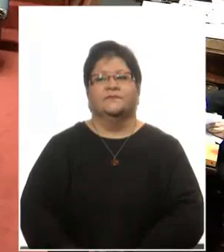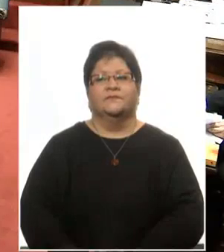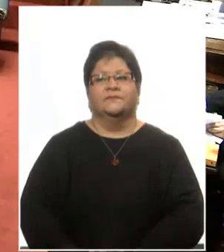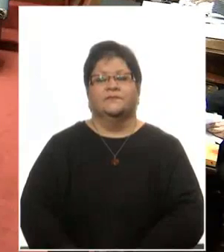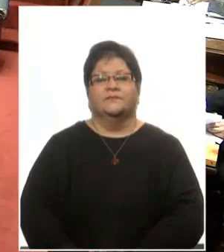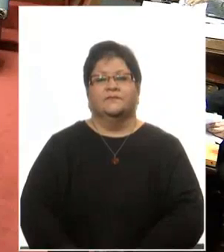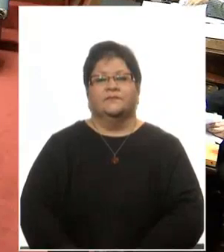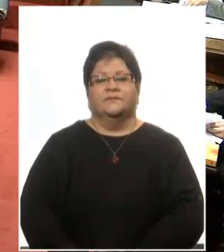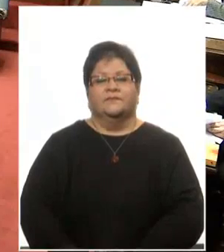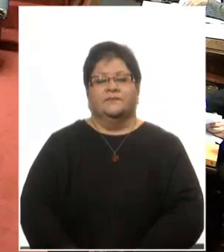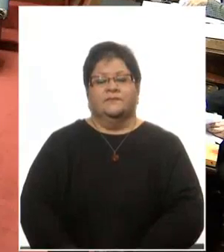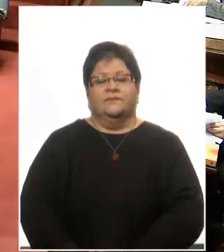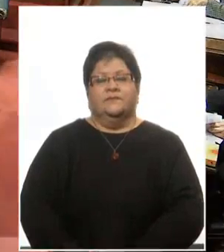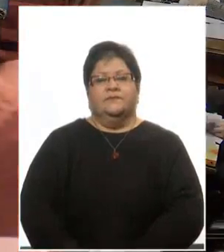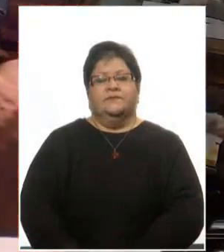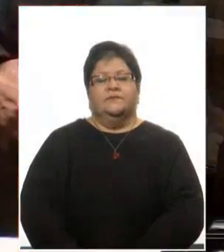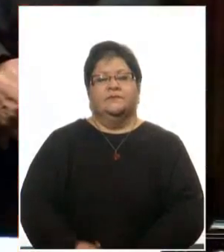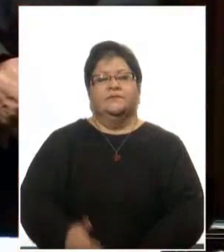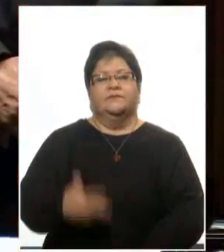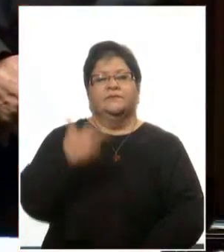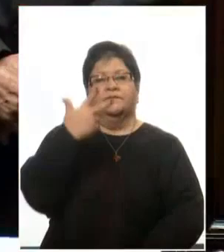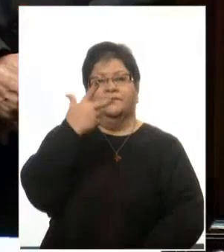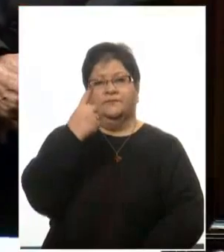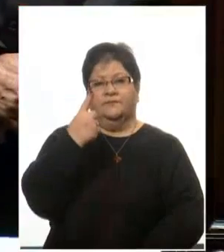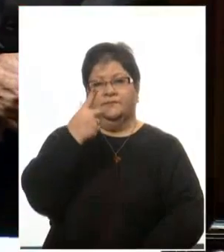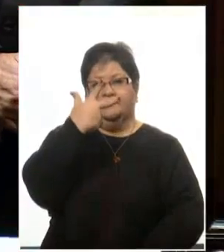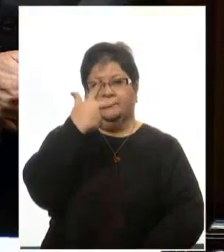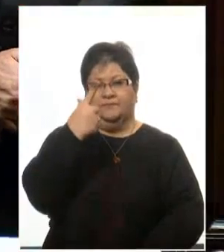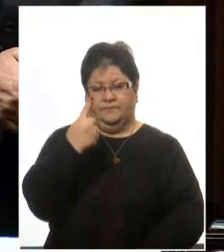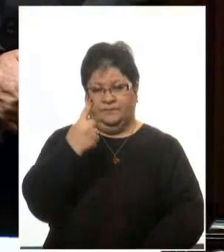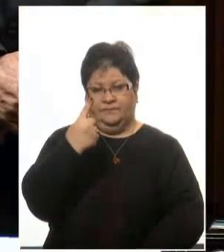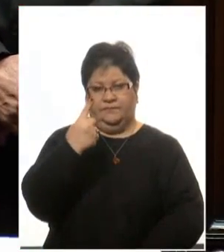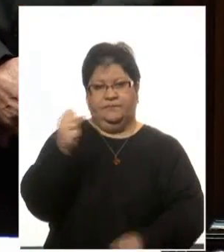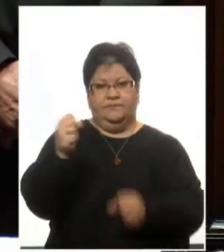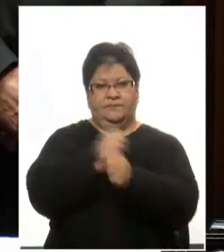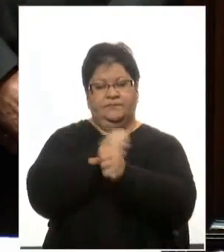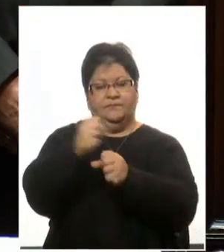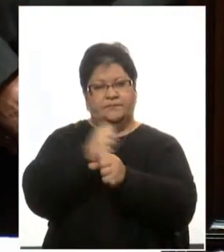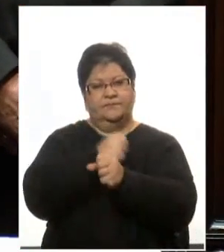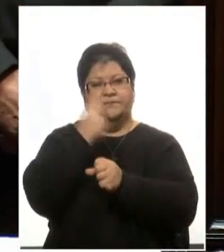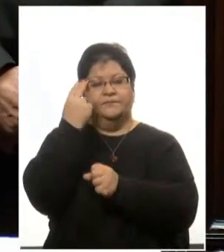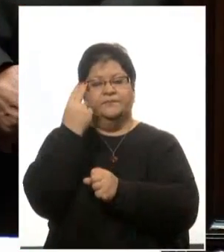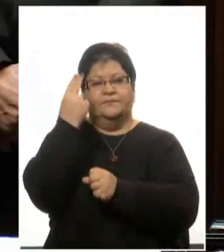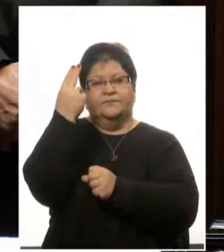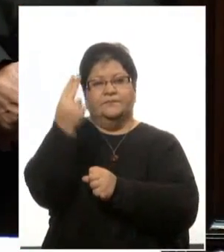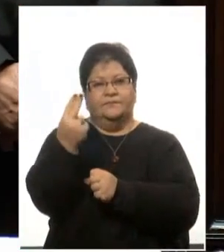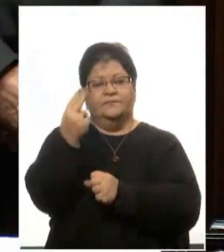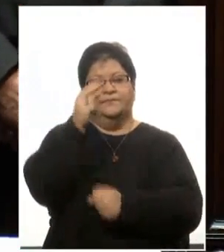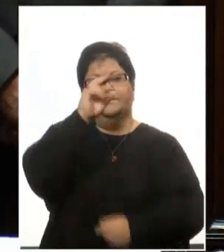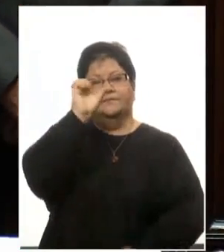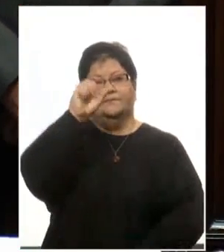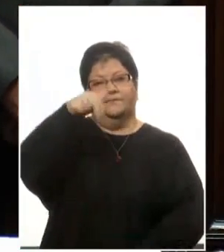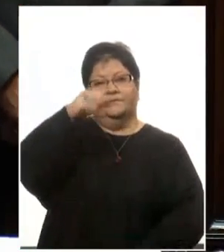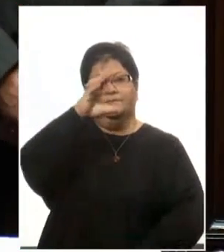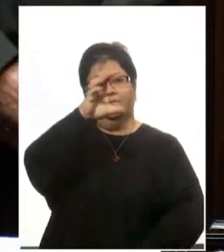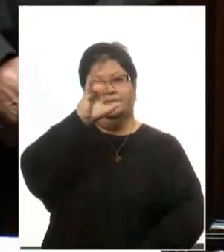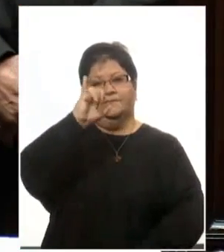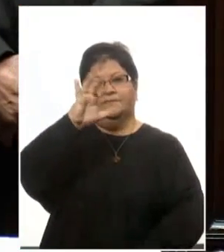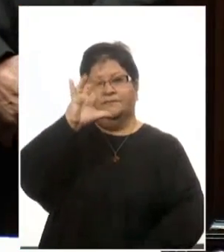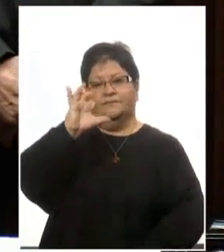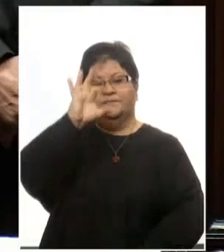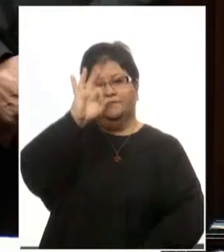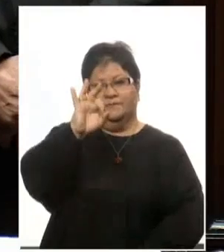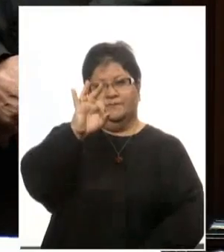inmejorables condiciones para poder llevar adelante la representación de nuestro país en la República Argentina